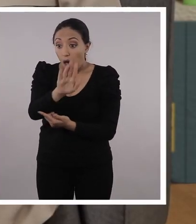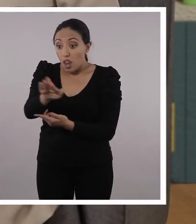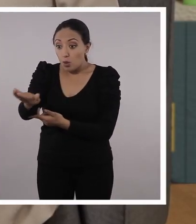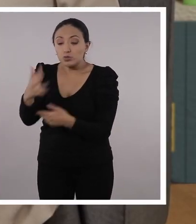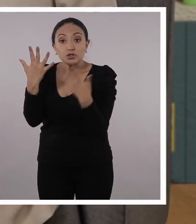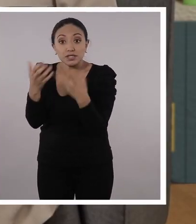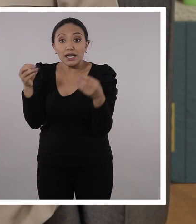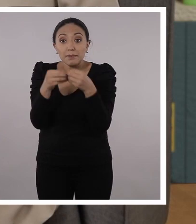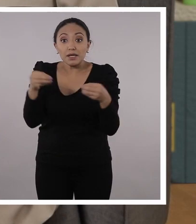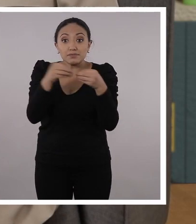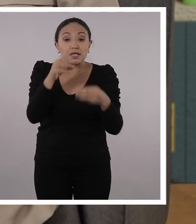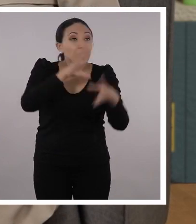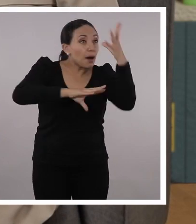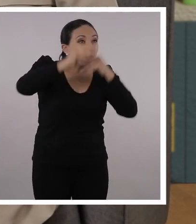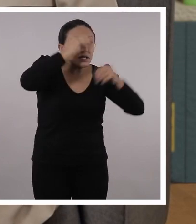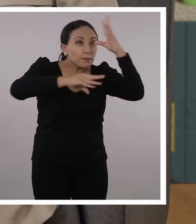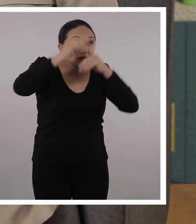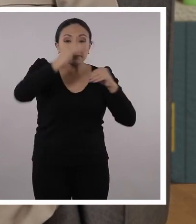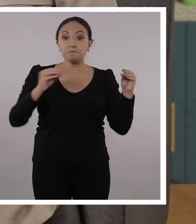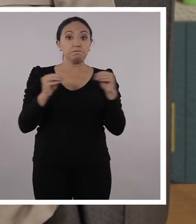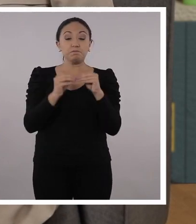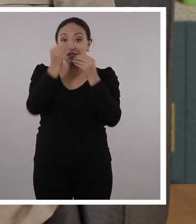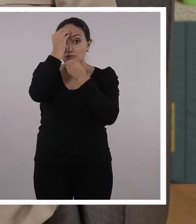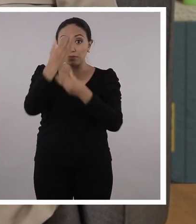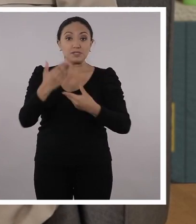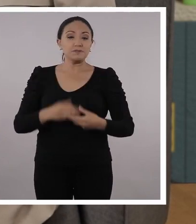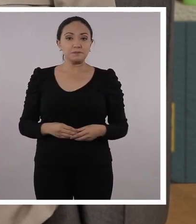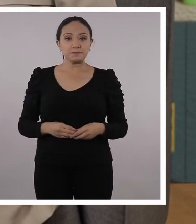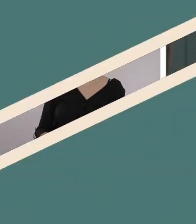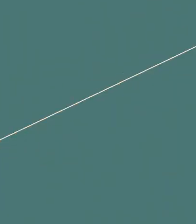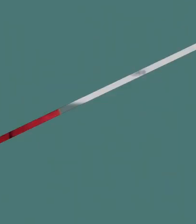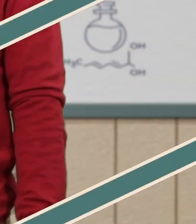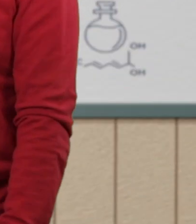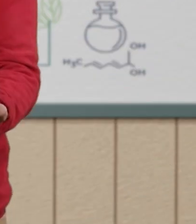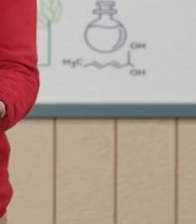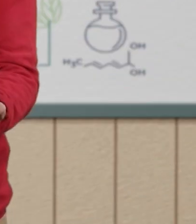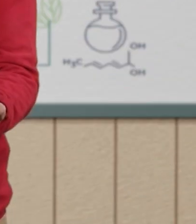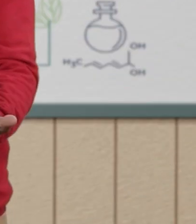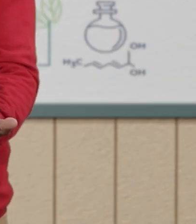y mueve a los chicos a querer seguir aprendiendo y ampliando la información por su cuenta.